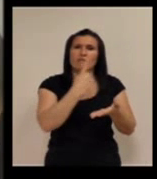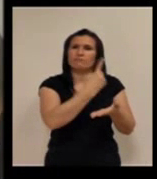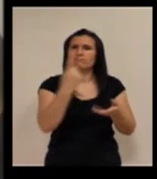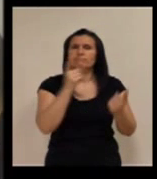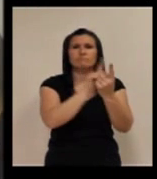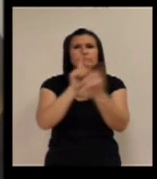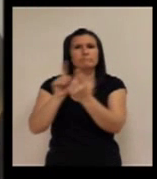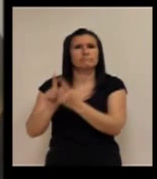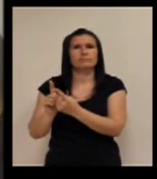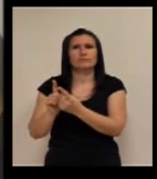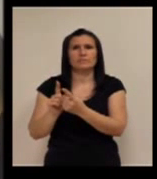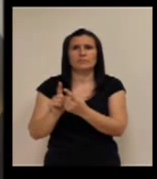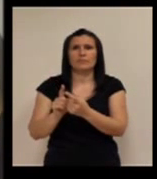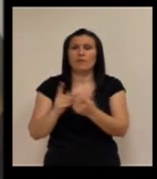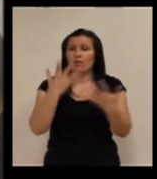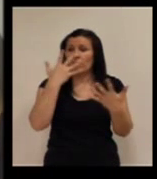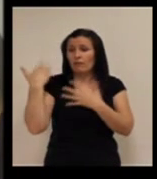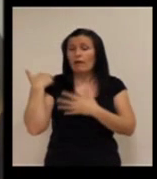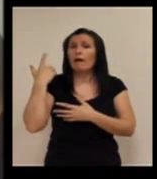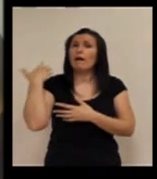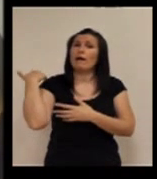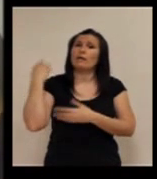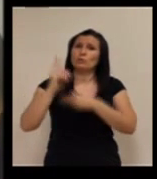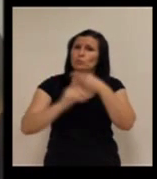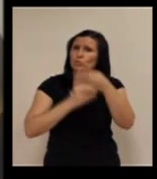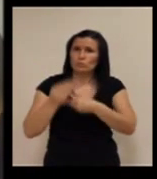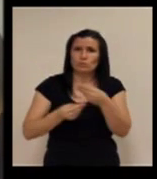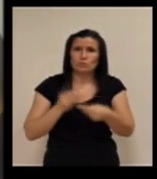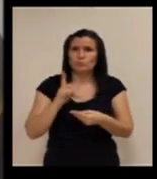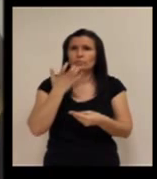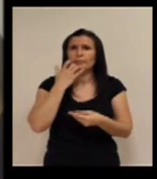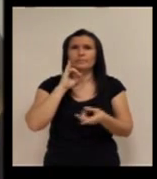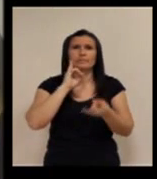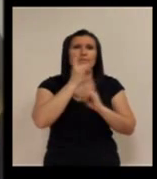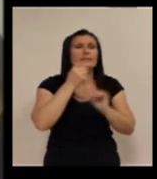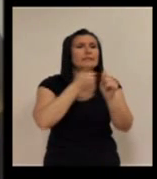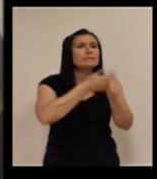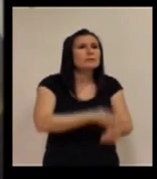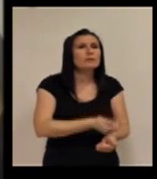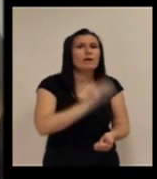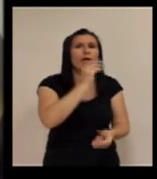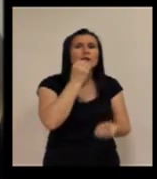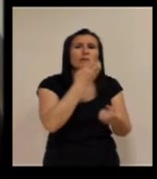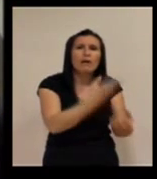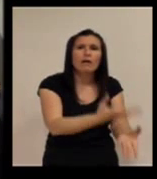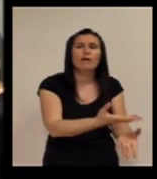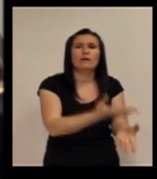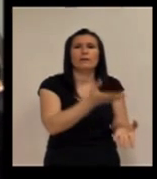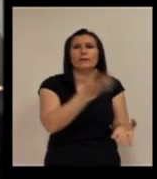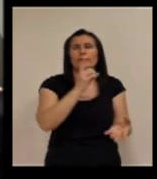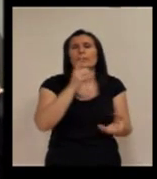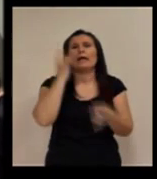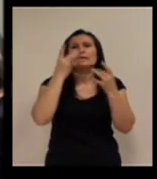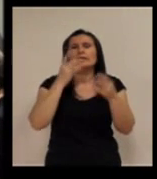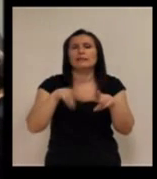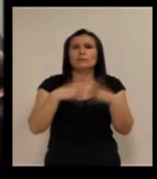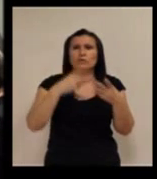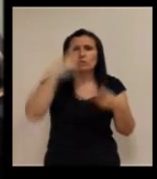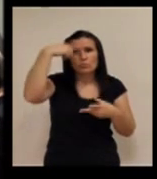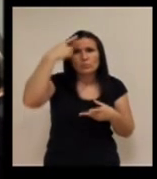cosas que hace 5 años no se realizaban. Las llamadas de seguimiento personal, las actividades